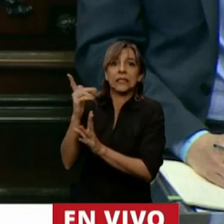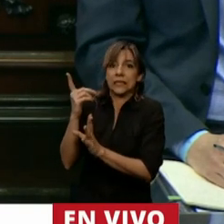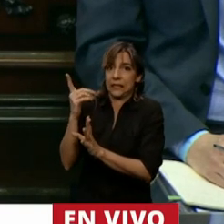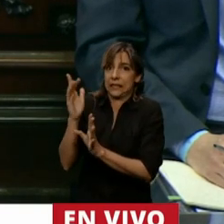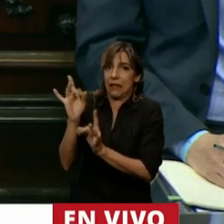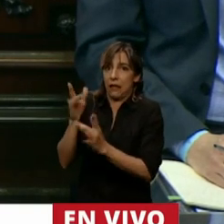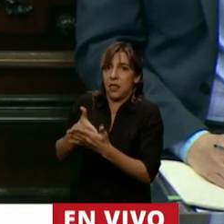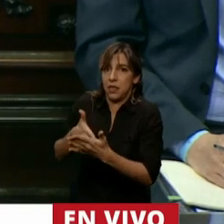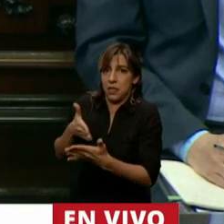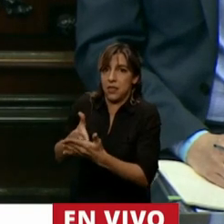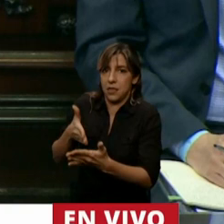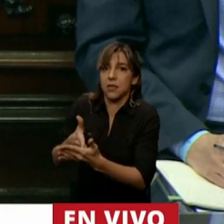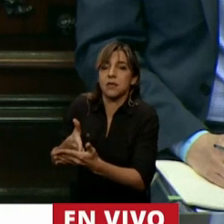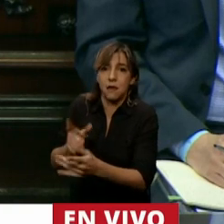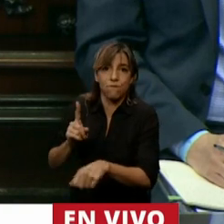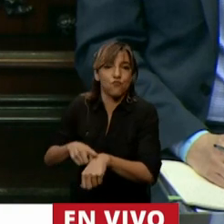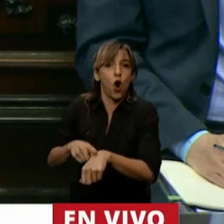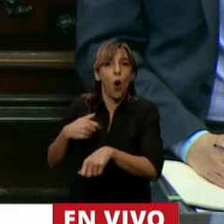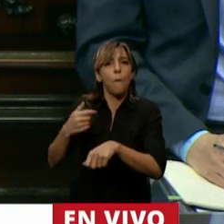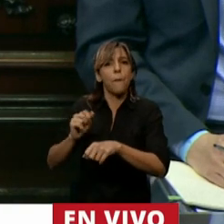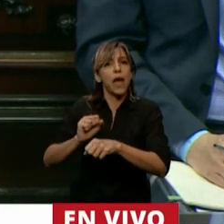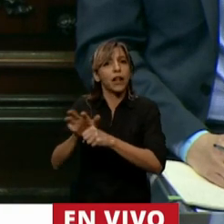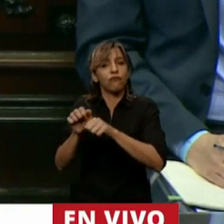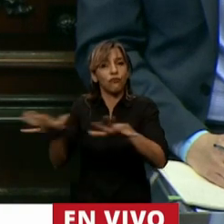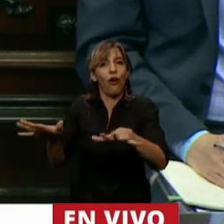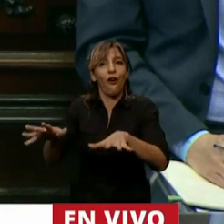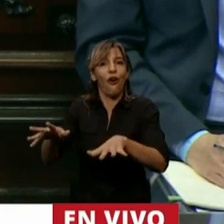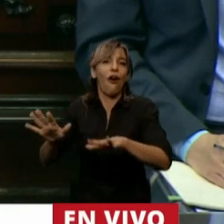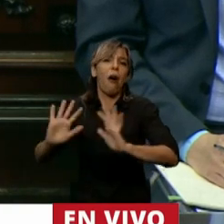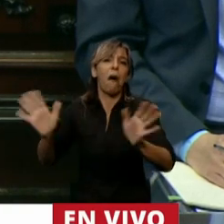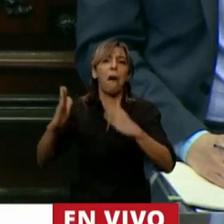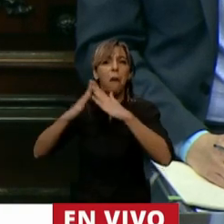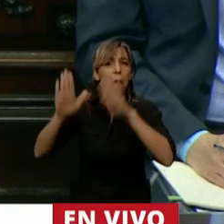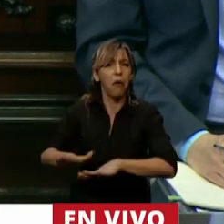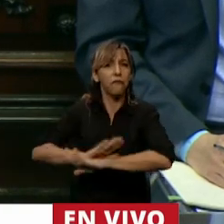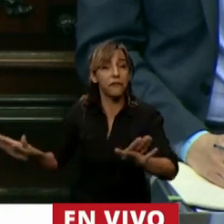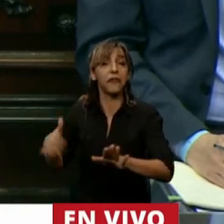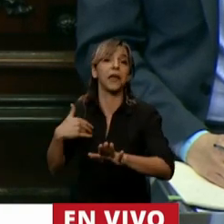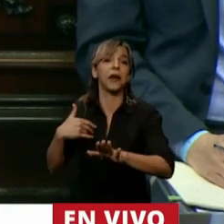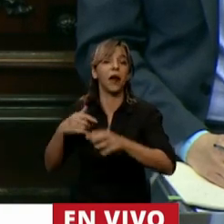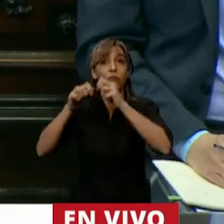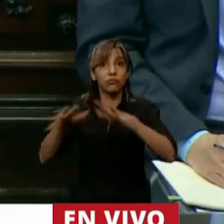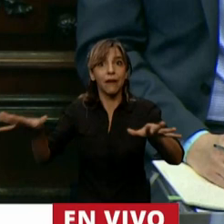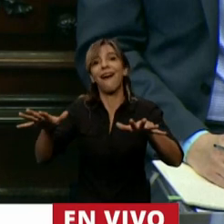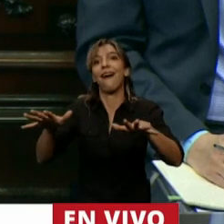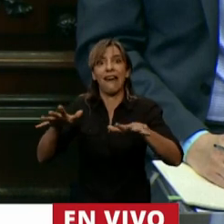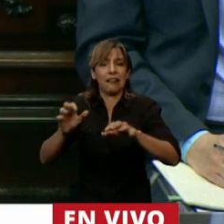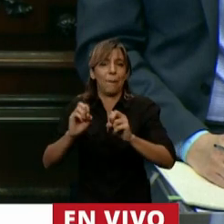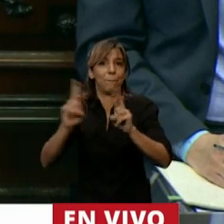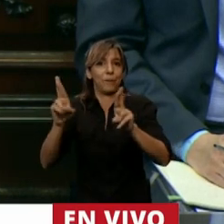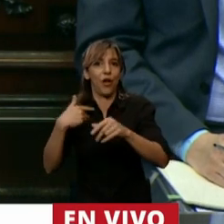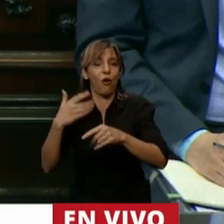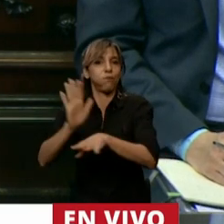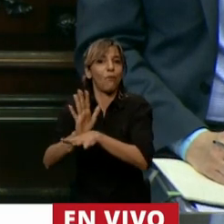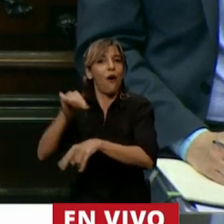dificultades han tenido que volver atrás muchos se precipitaron y dijeron que la batalla ya estaba ganada y sin embargo tuvieron que